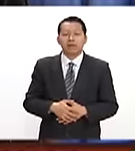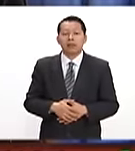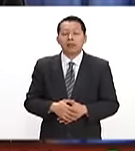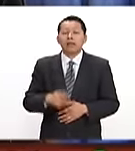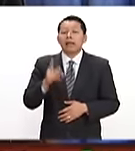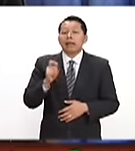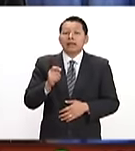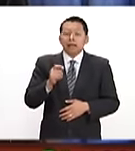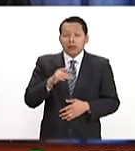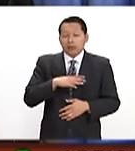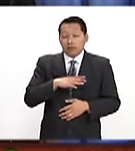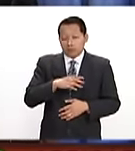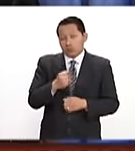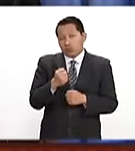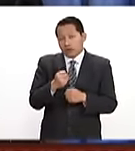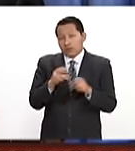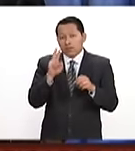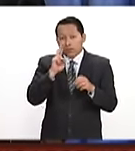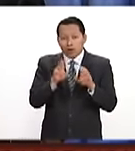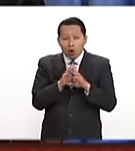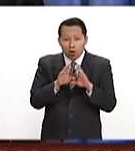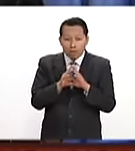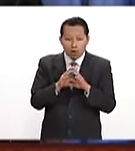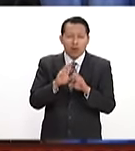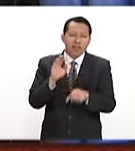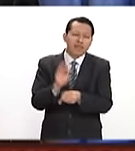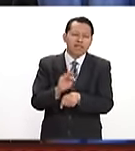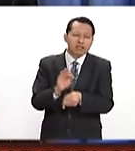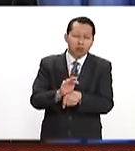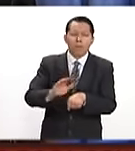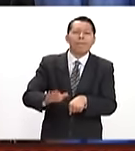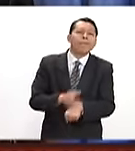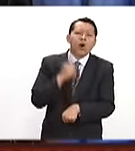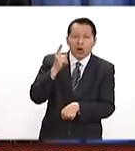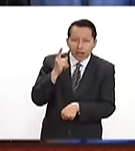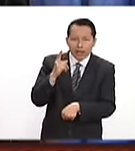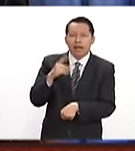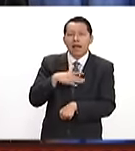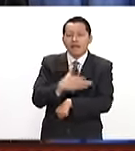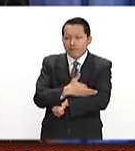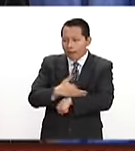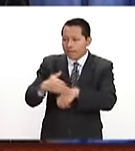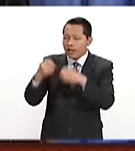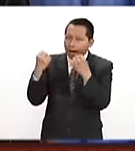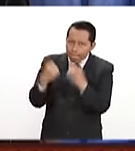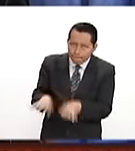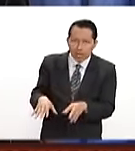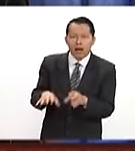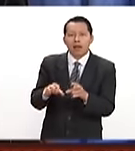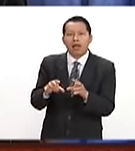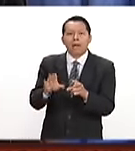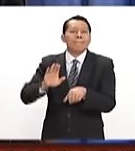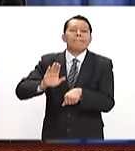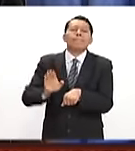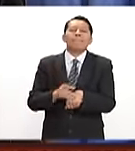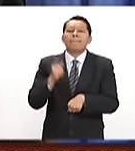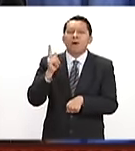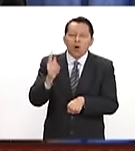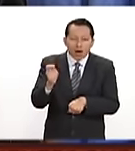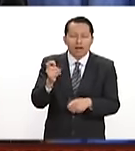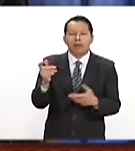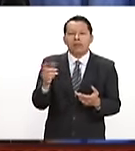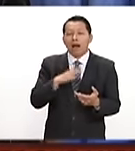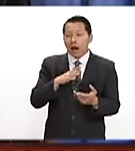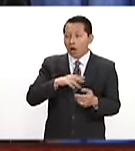Es muy duro ver que los defensores se vuelven defensores porque pierden a algún pariente, se vuelven defensores porque ven que hay otras